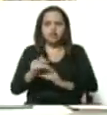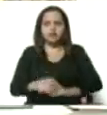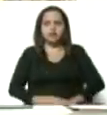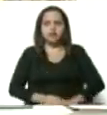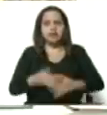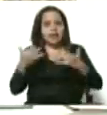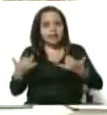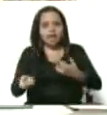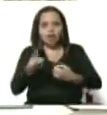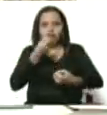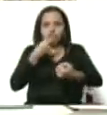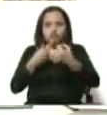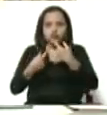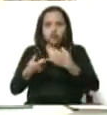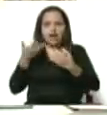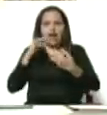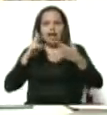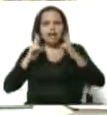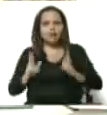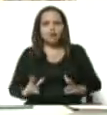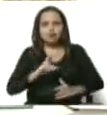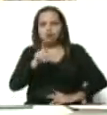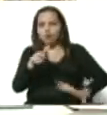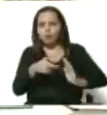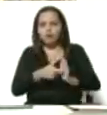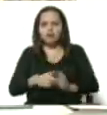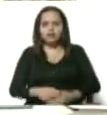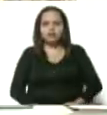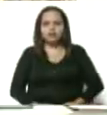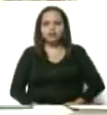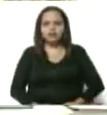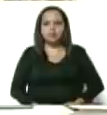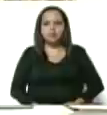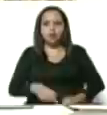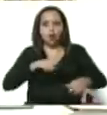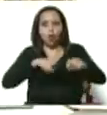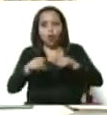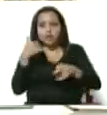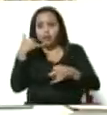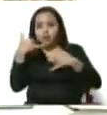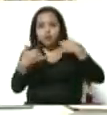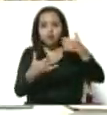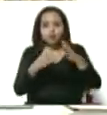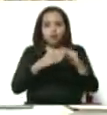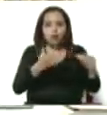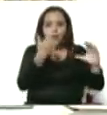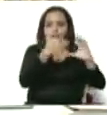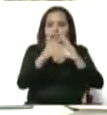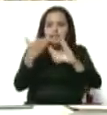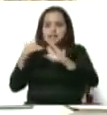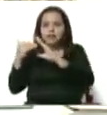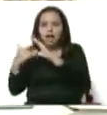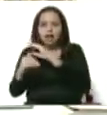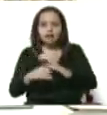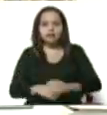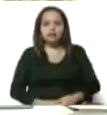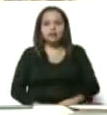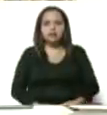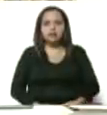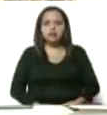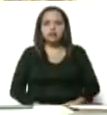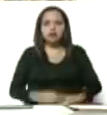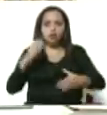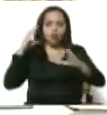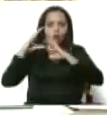está en tratamiento, reposo total, Omar Prieto, coordina por teléfono todo, mensajito para acá, mensajito para allá, nos